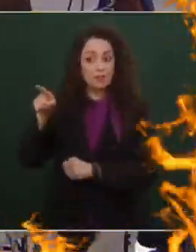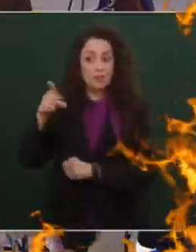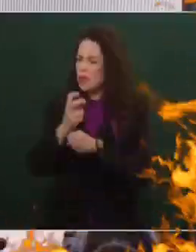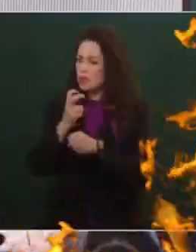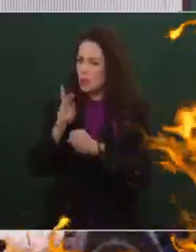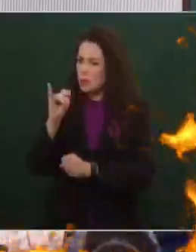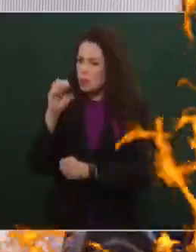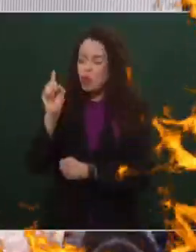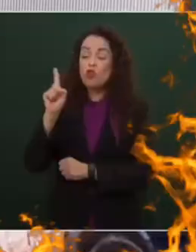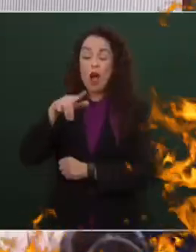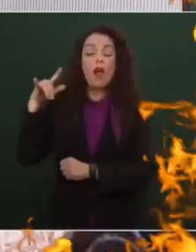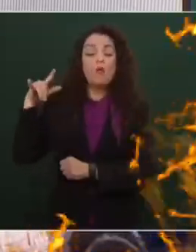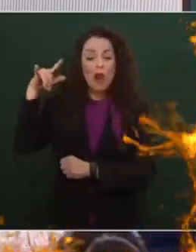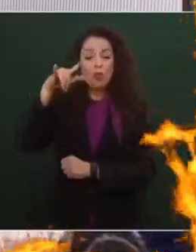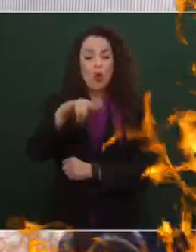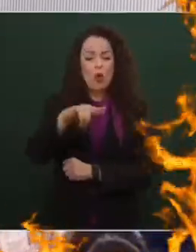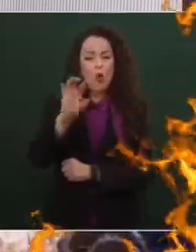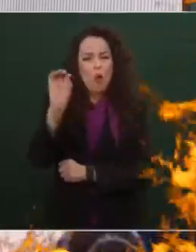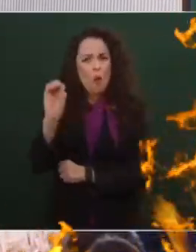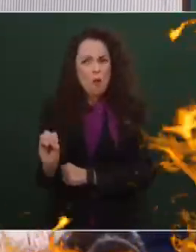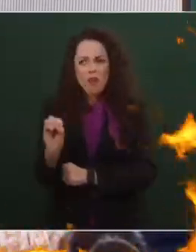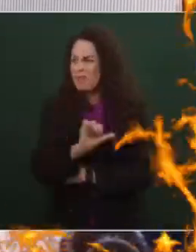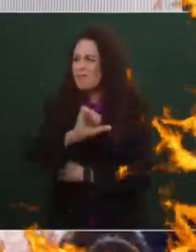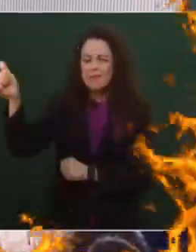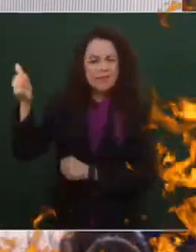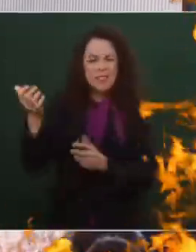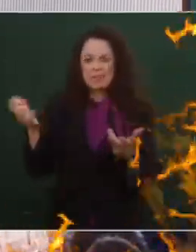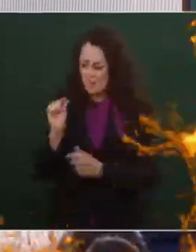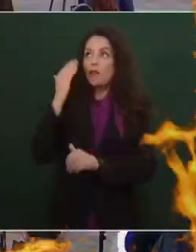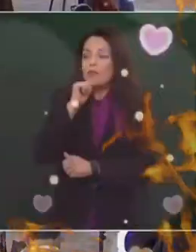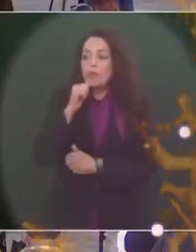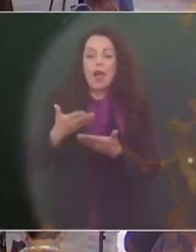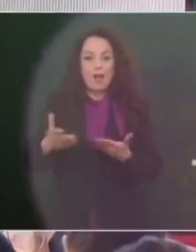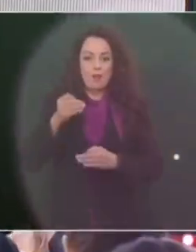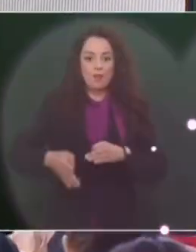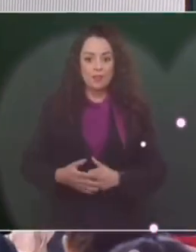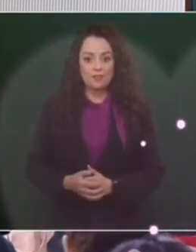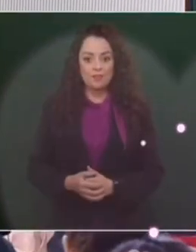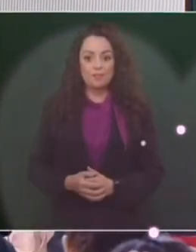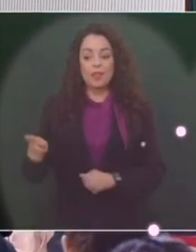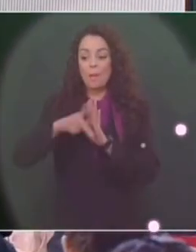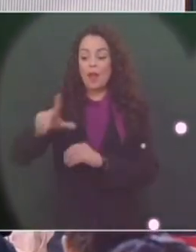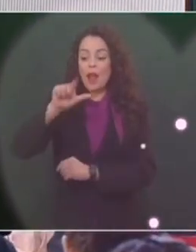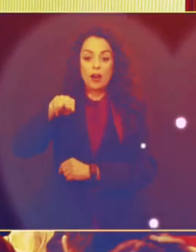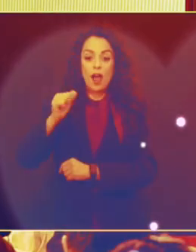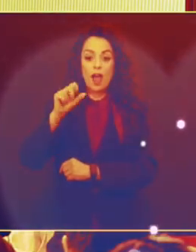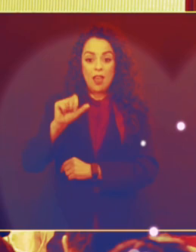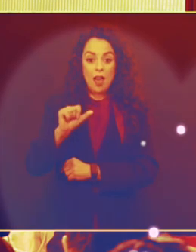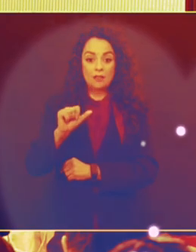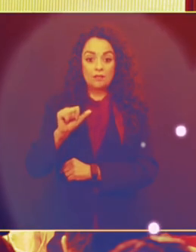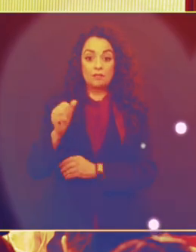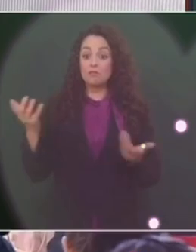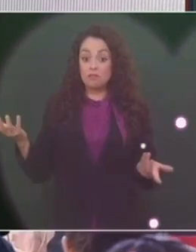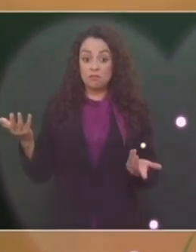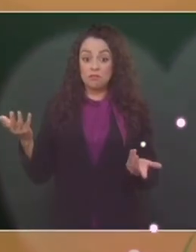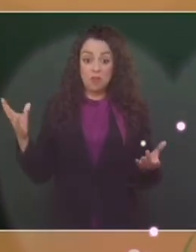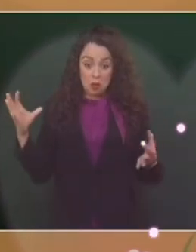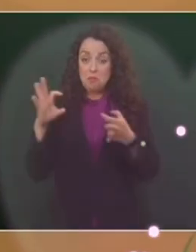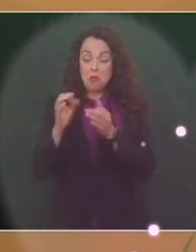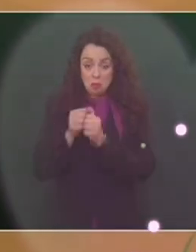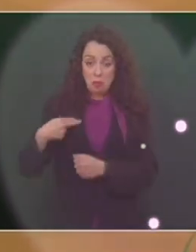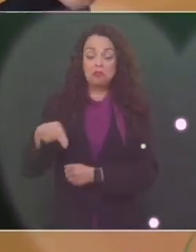iba a gastar el aeropuerto. O otra cosa reciente. La Jornada, sin duda, muy vinculada a nosotros.